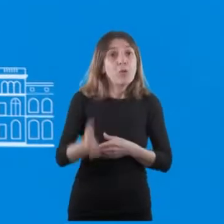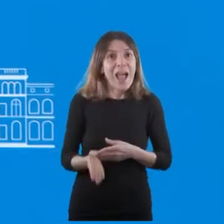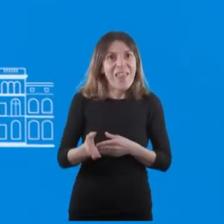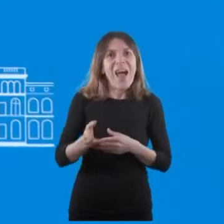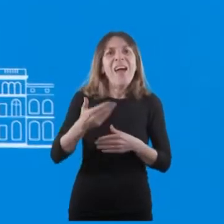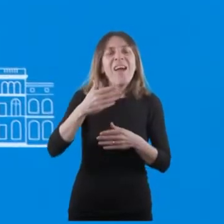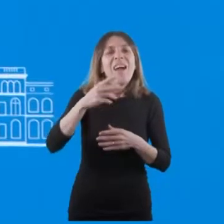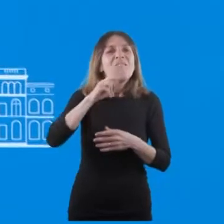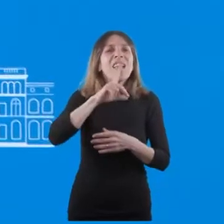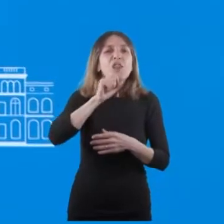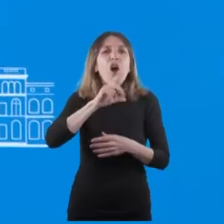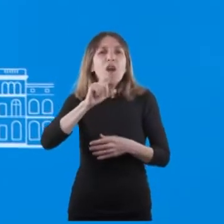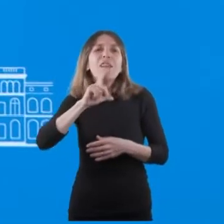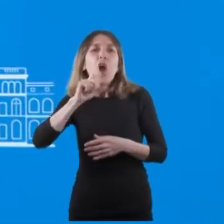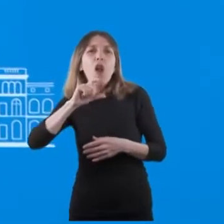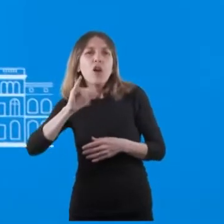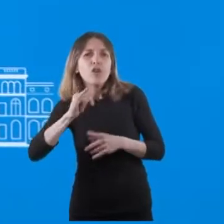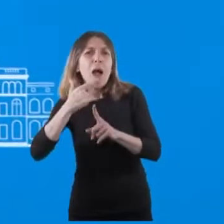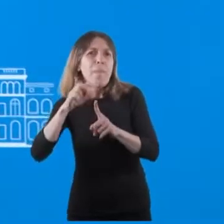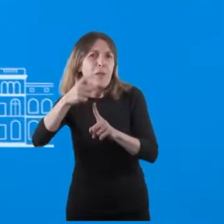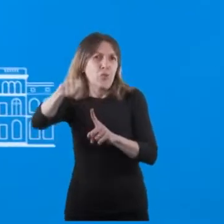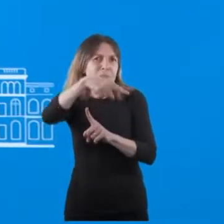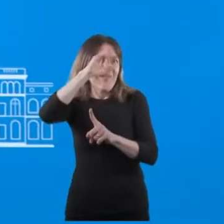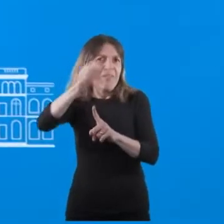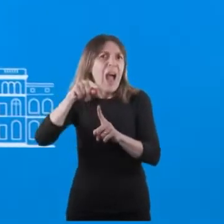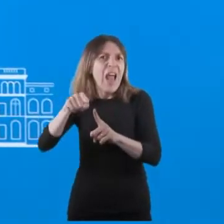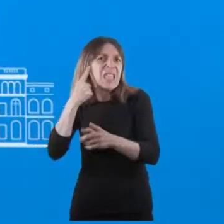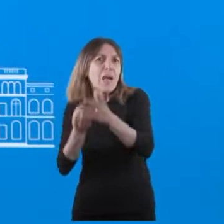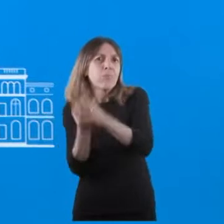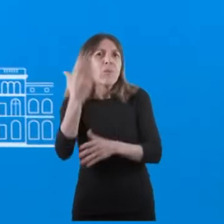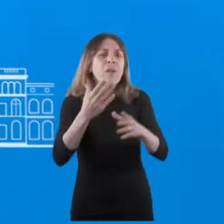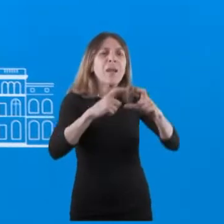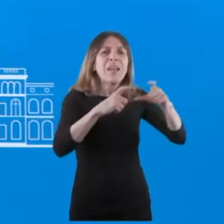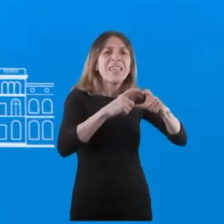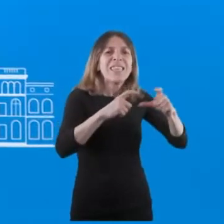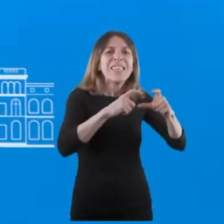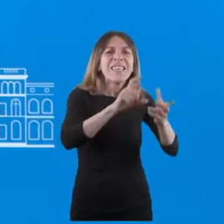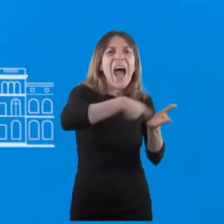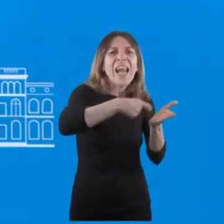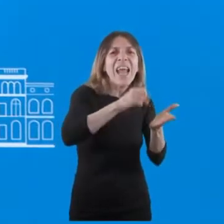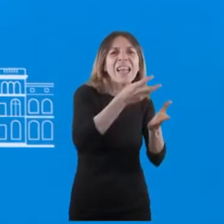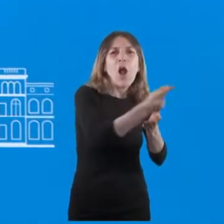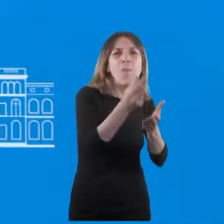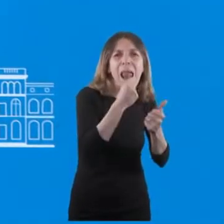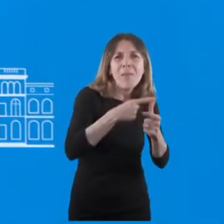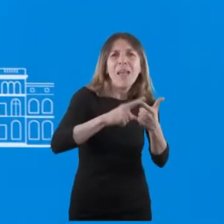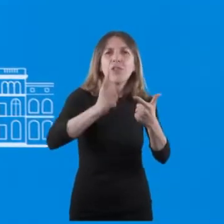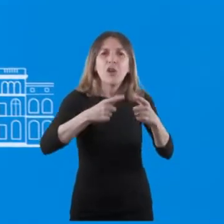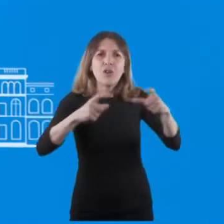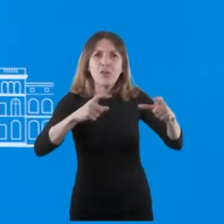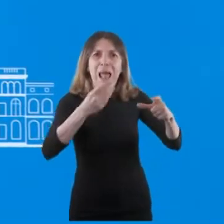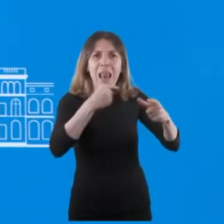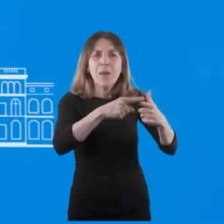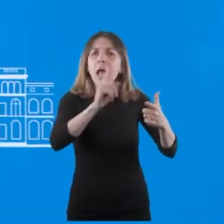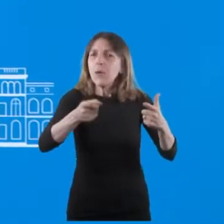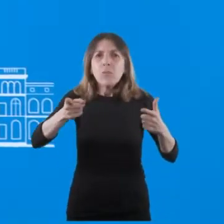Victoria Talosa Paz, ustedes saben que fue quien puso en marcha el programa alimentar y la tarjeta alimentar. Tienen una preocupación constante en